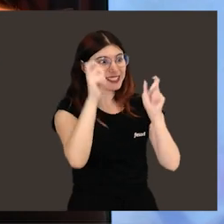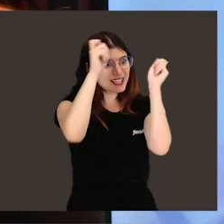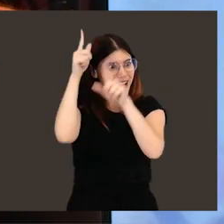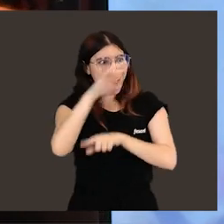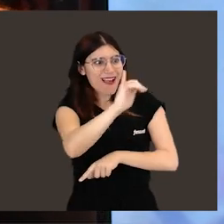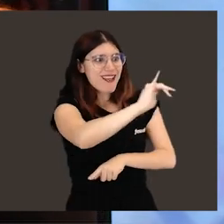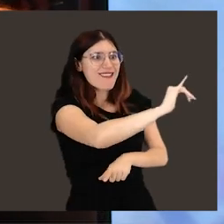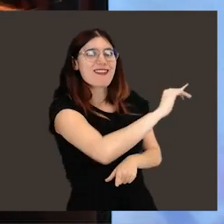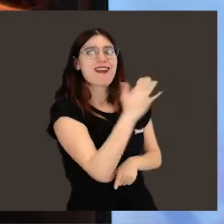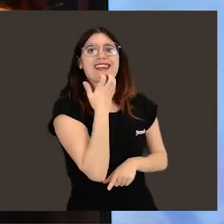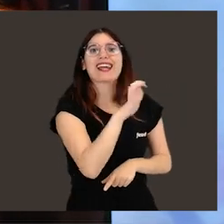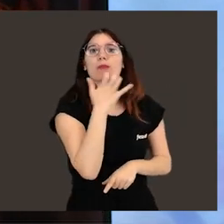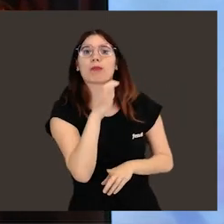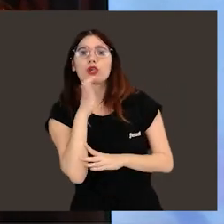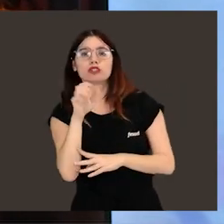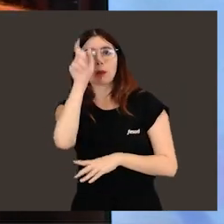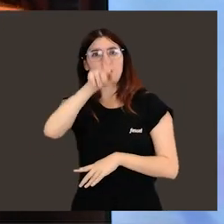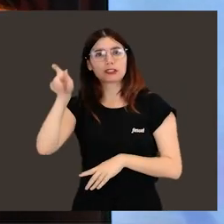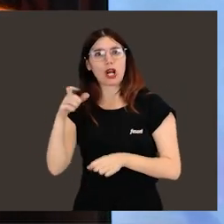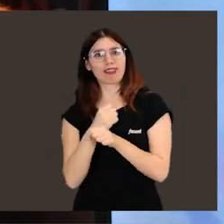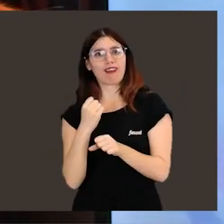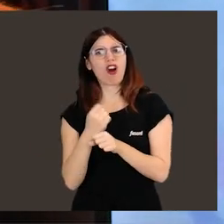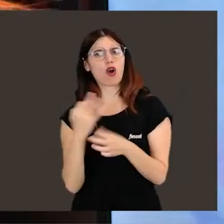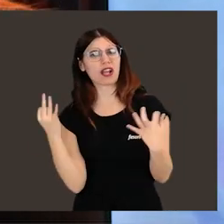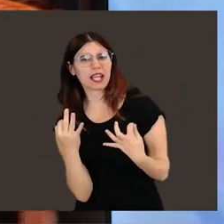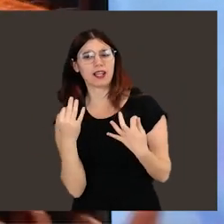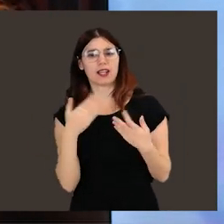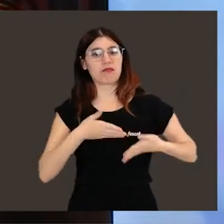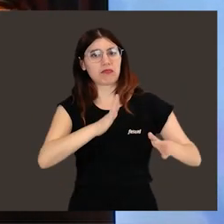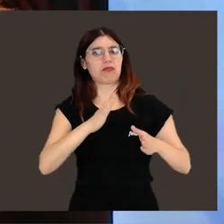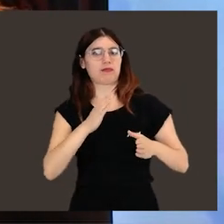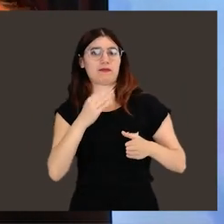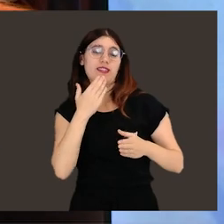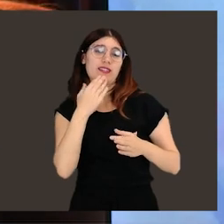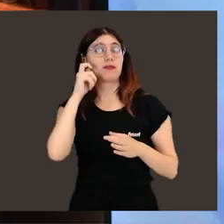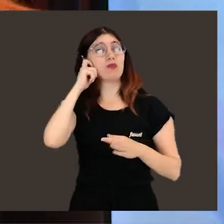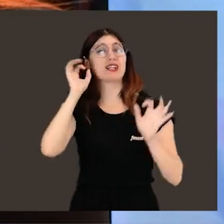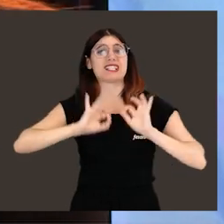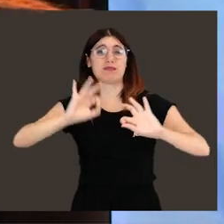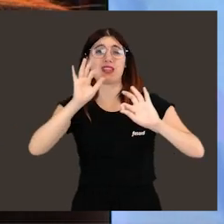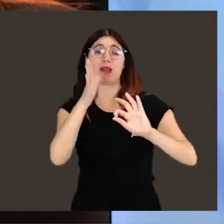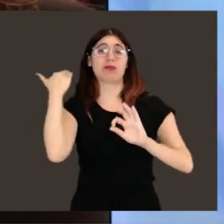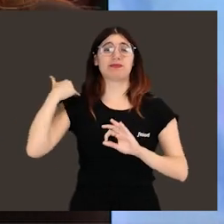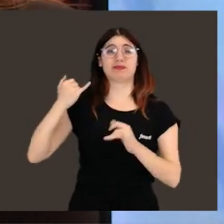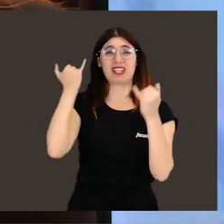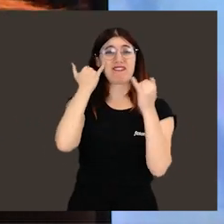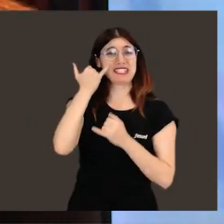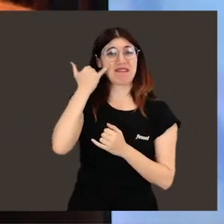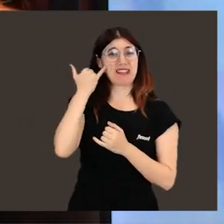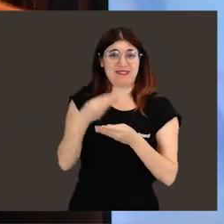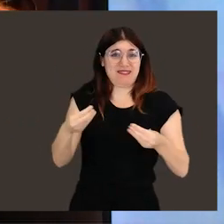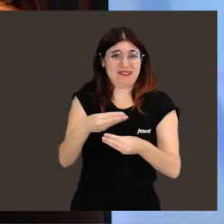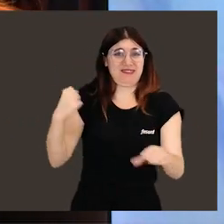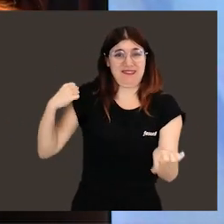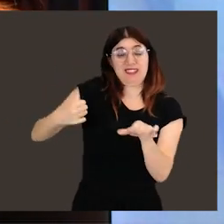Entonces, enseñarle a las niñas y a niños ejemplos de personas que se dedican a todo tipo de carreras, especialmente mujeres porque han